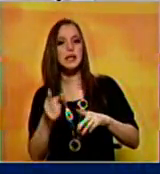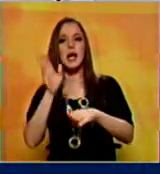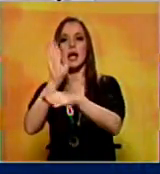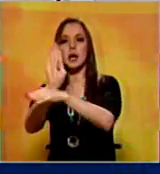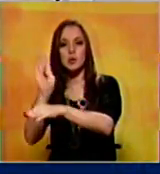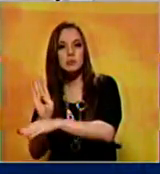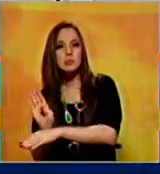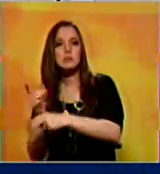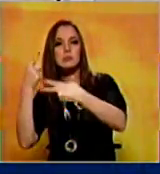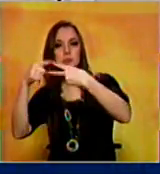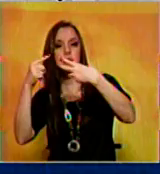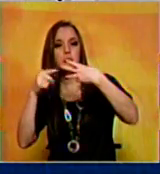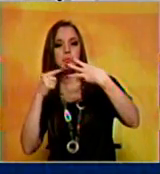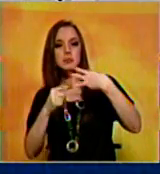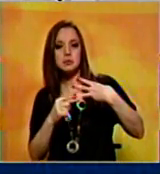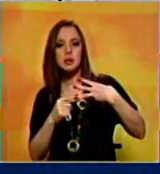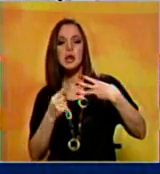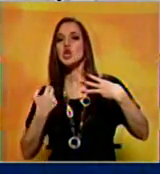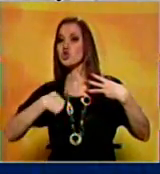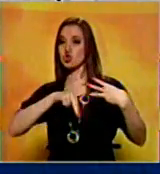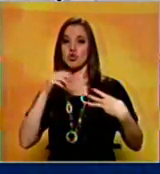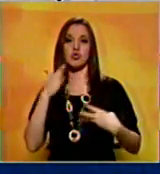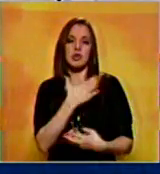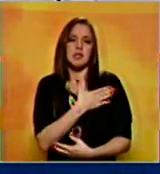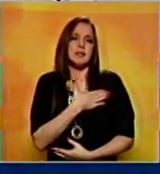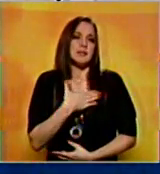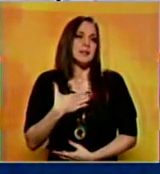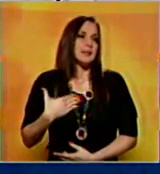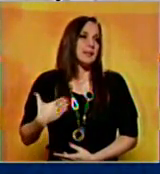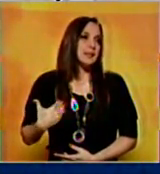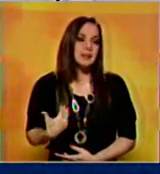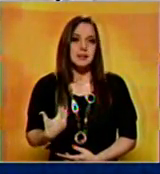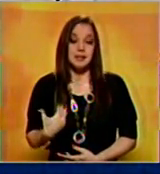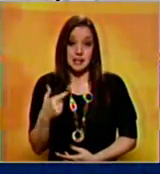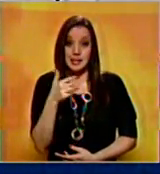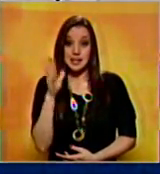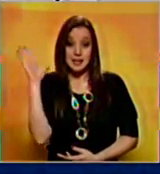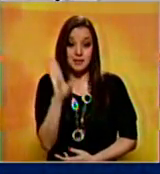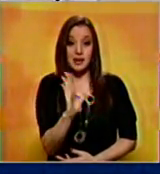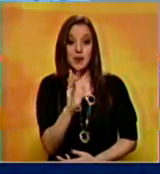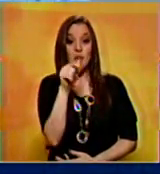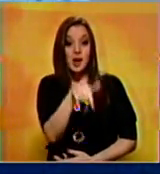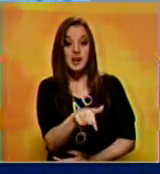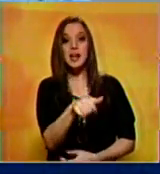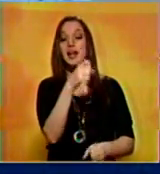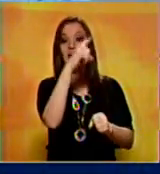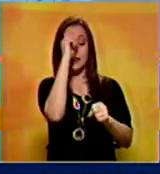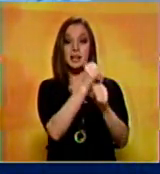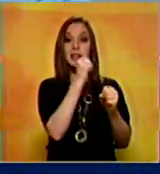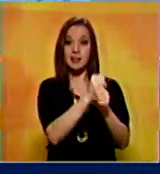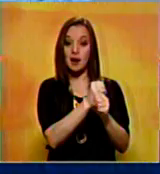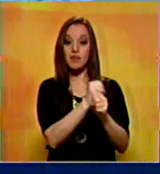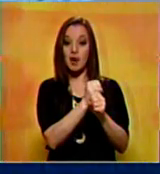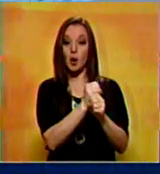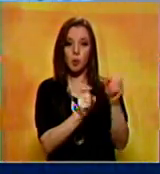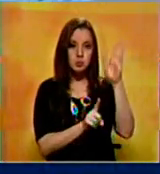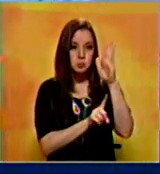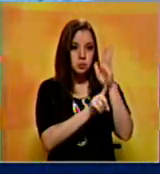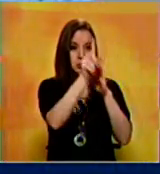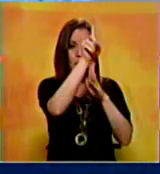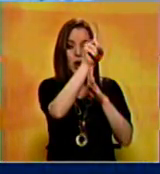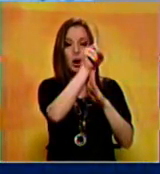así que venimos con todo el deseo de que esta jornada siga apuntalando lo que debe ser